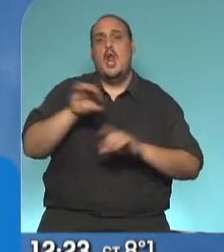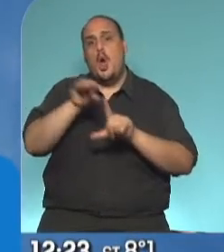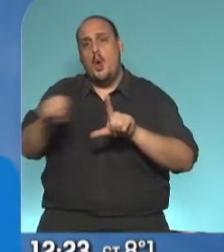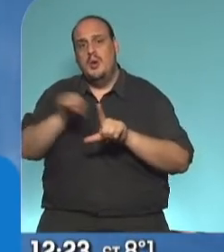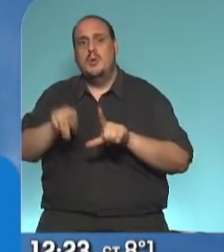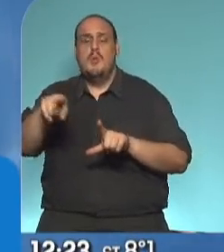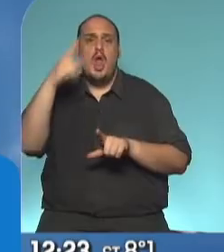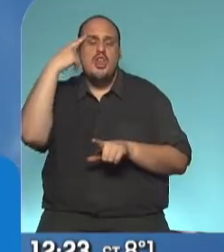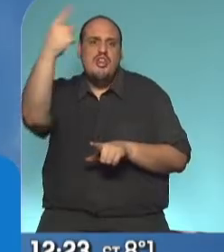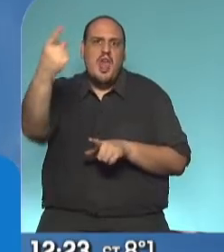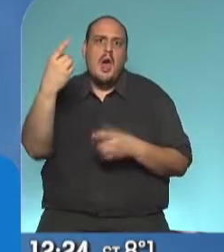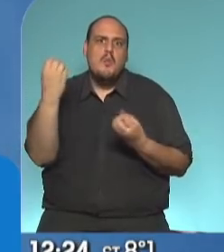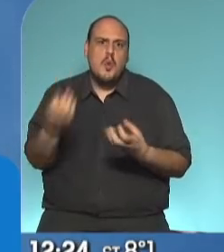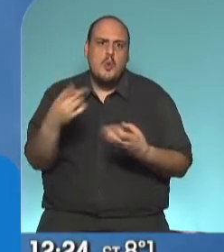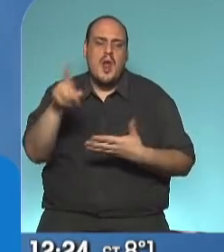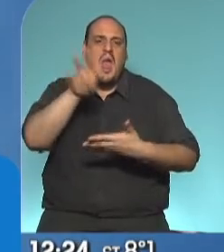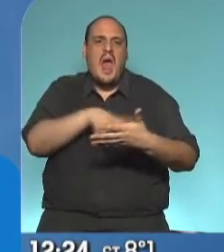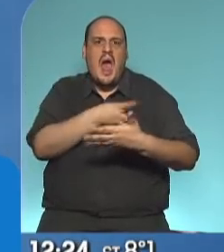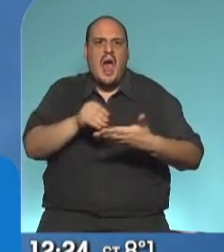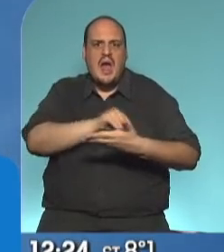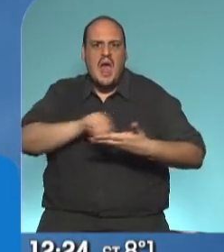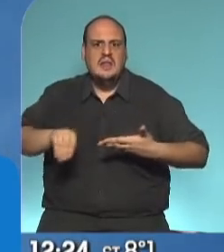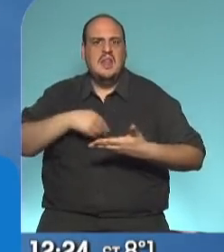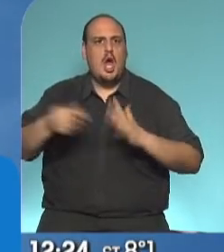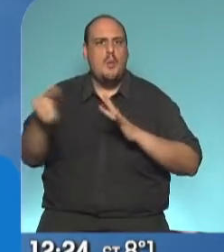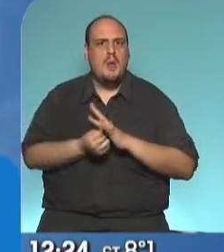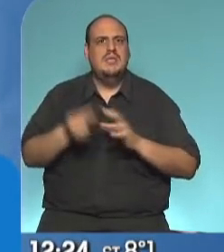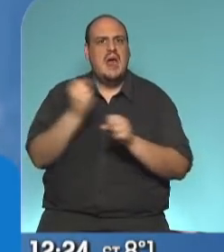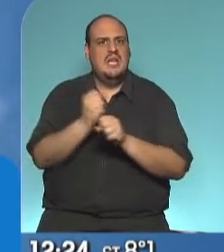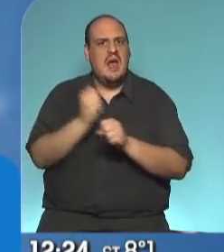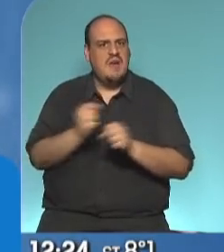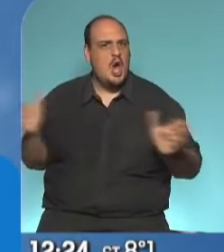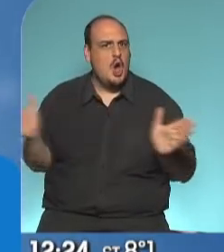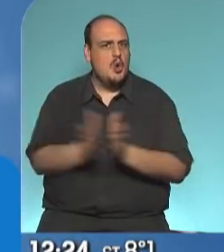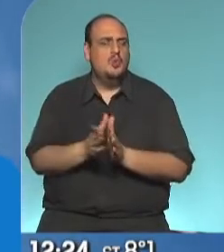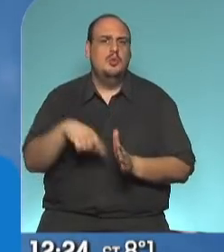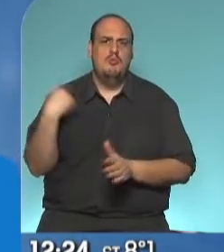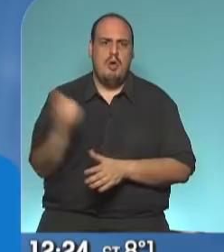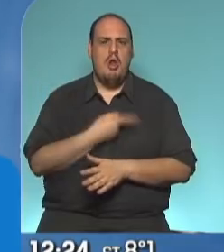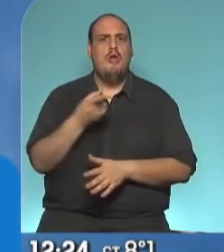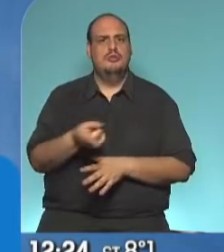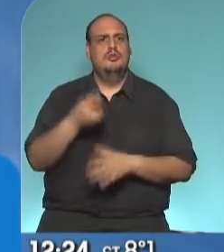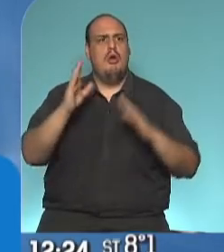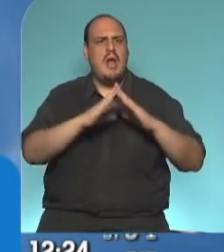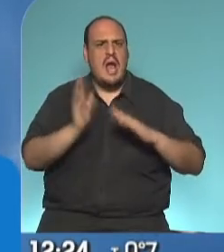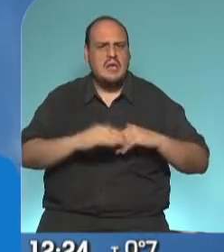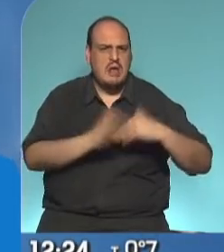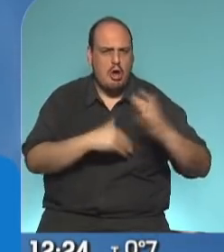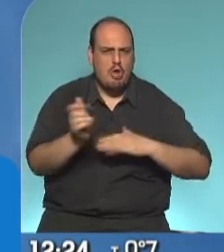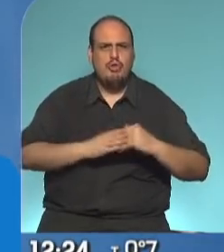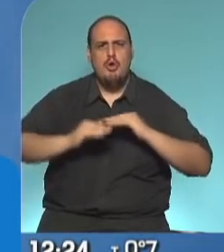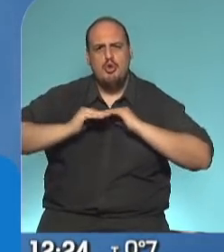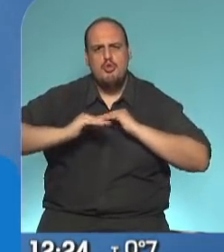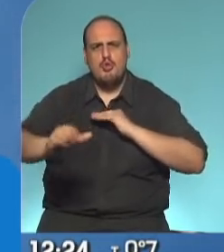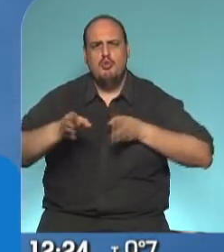esa idea de tener una agenda propia, comprometida, de trabajo conjunto, porque tenemos que hacer más vivienda, más pavimento urbano,